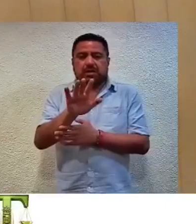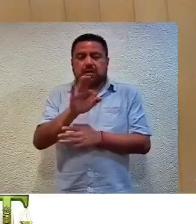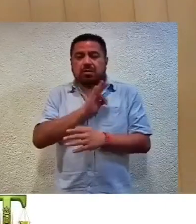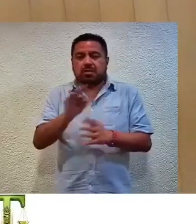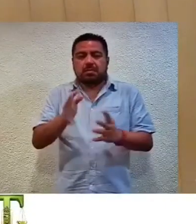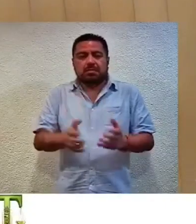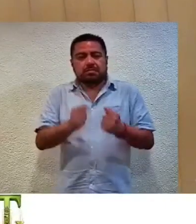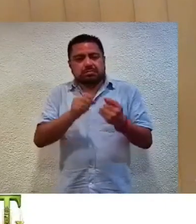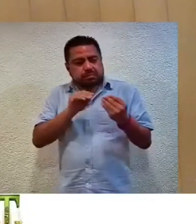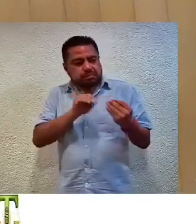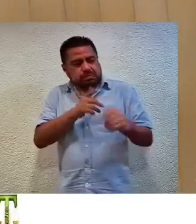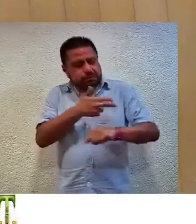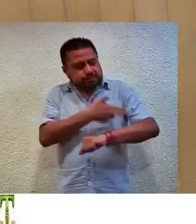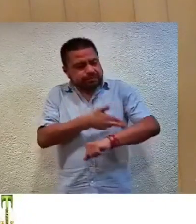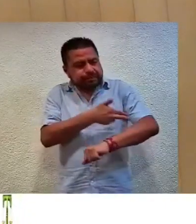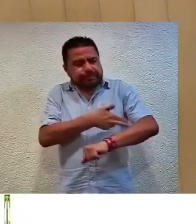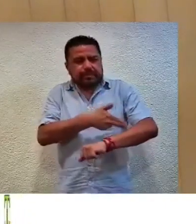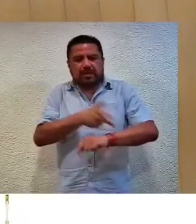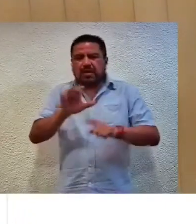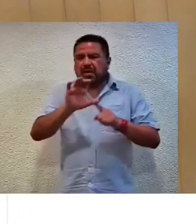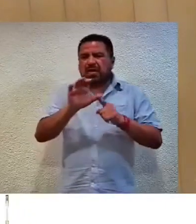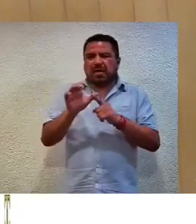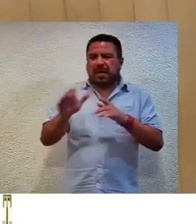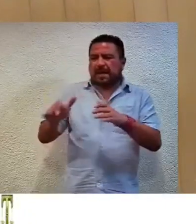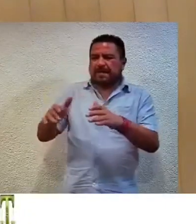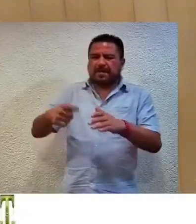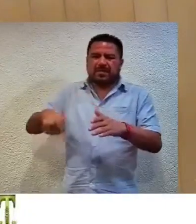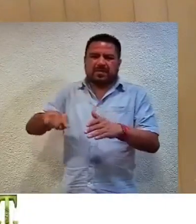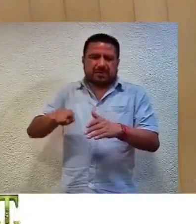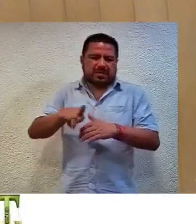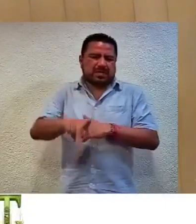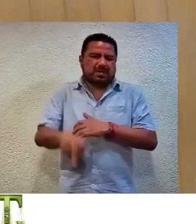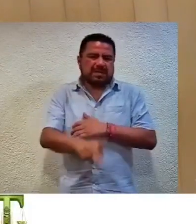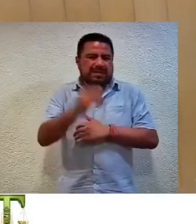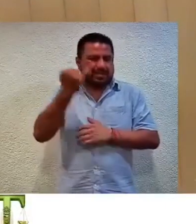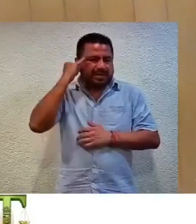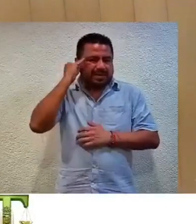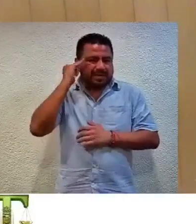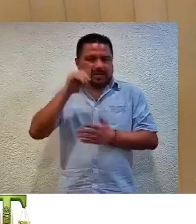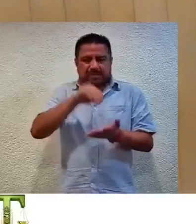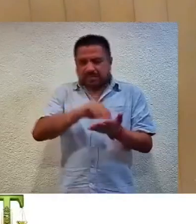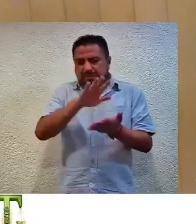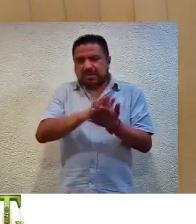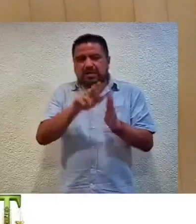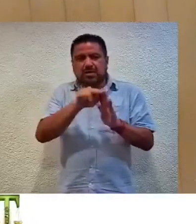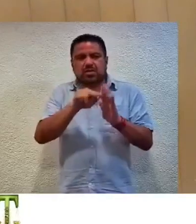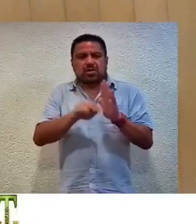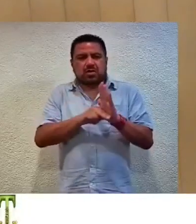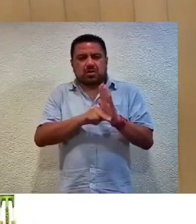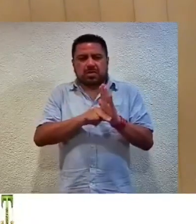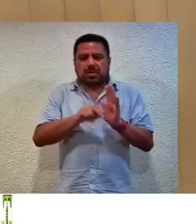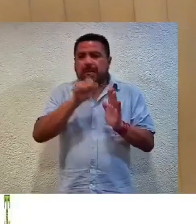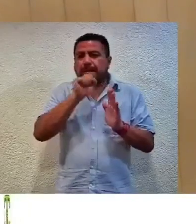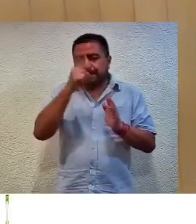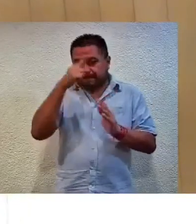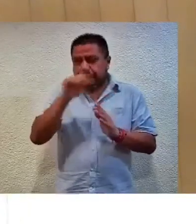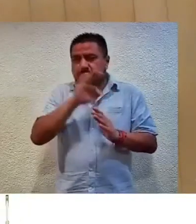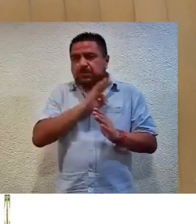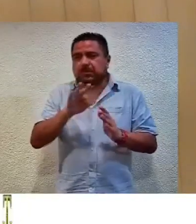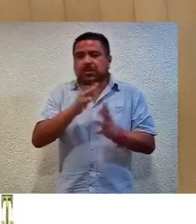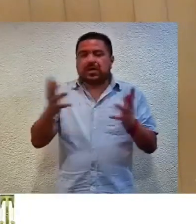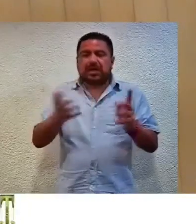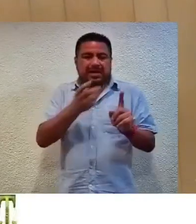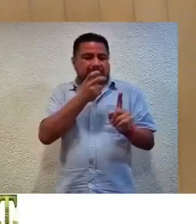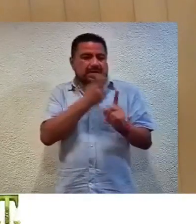homologar el proceso de elección de comisaría de la comunidad de Huistepec con lo establecido en la normativa correspondiente. Para llevar a cabo lo